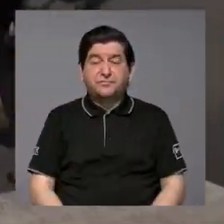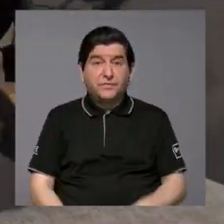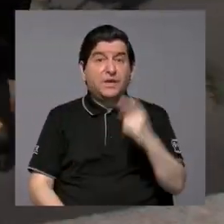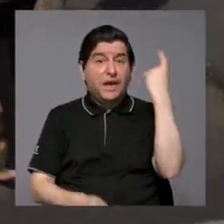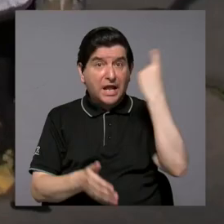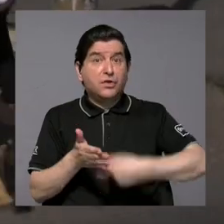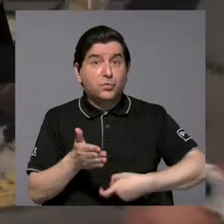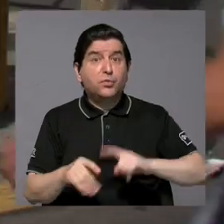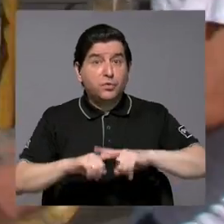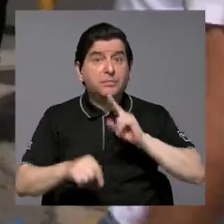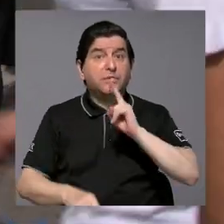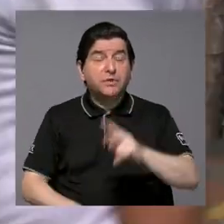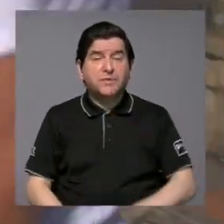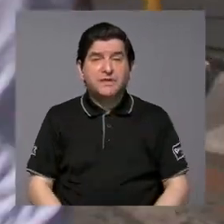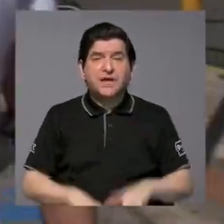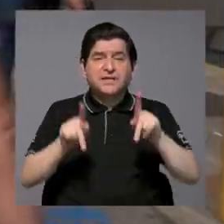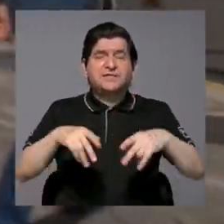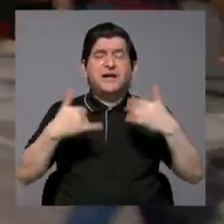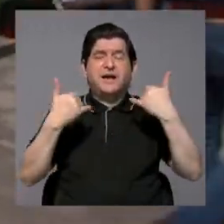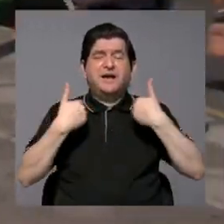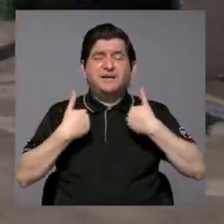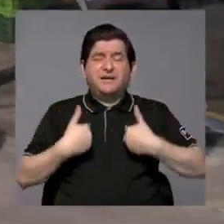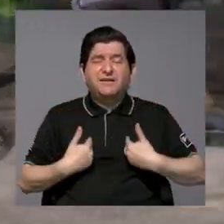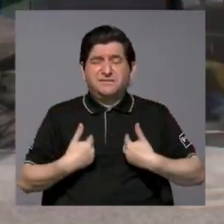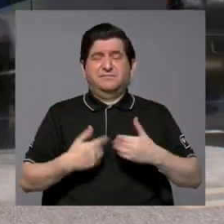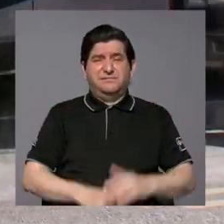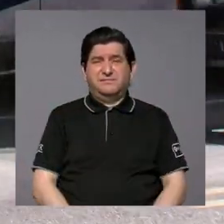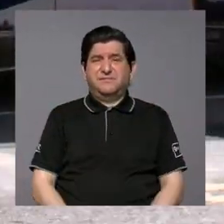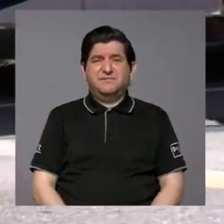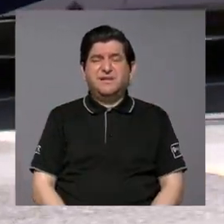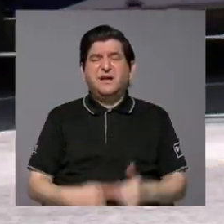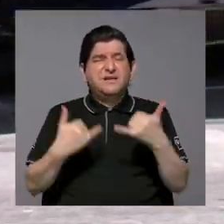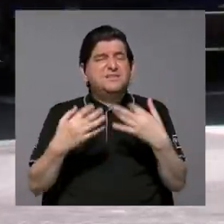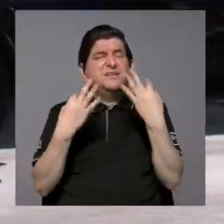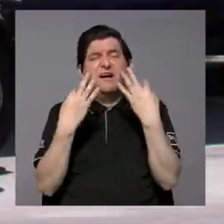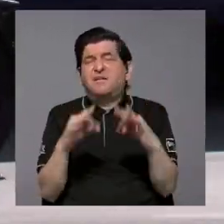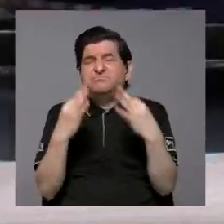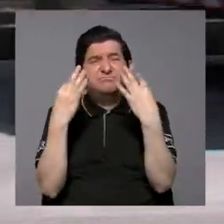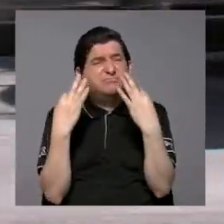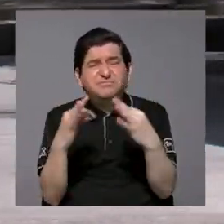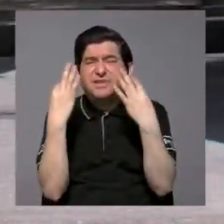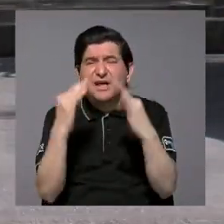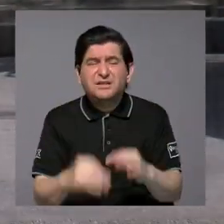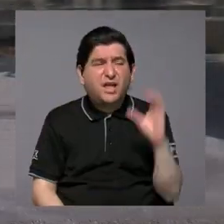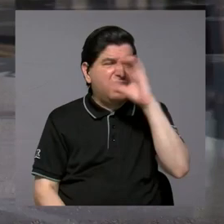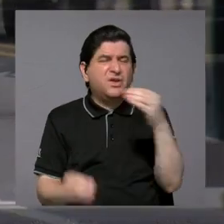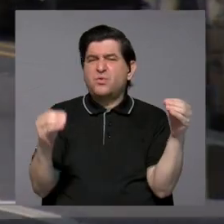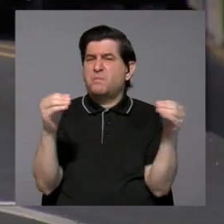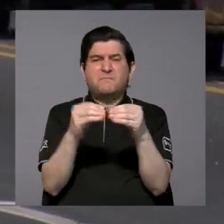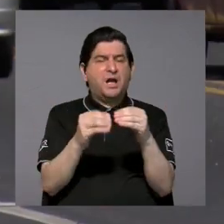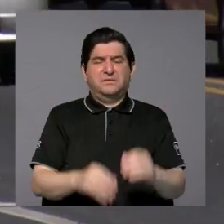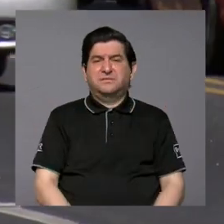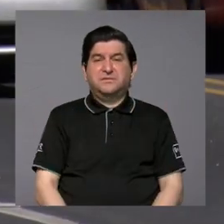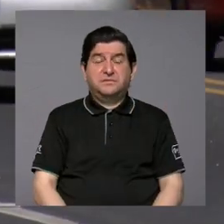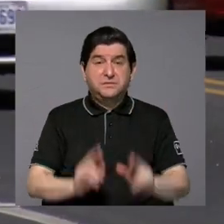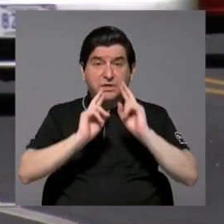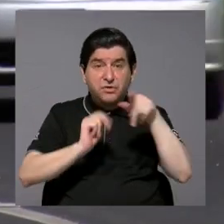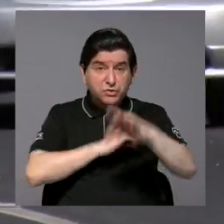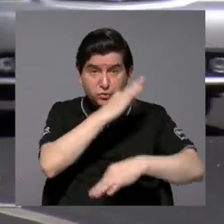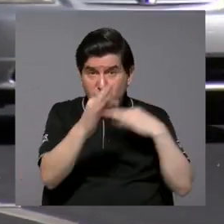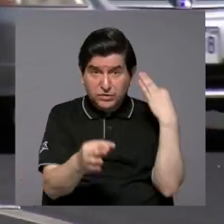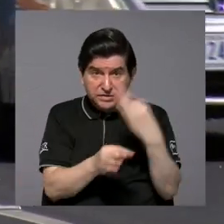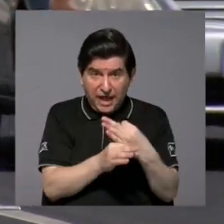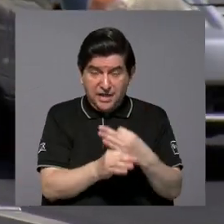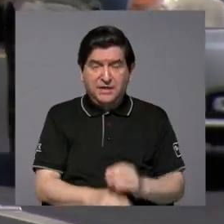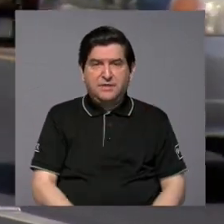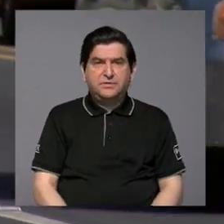término, ¿verdad? Pero efectivamente se vencieron, son personas que decidieron, no, ya hice los intentos, ya no busco más. Entonces, cuando tenemos resultados como estos,